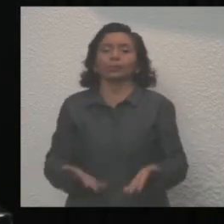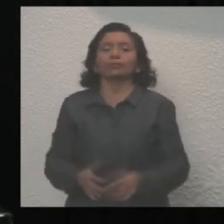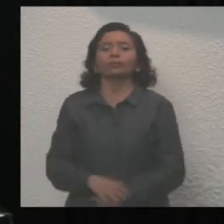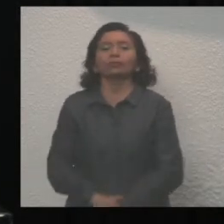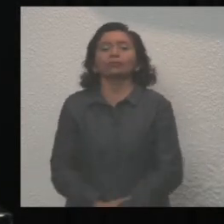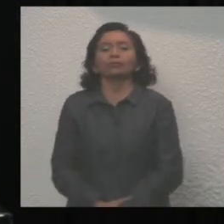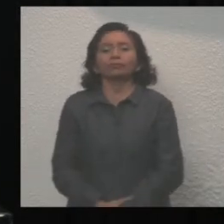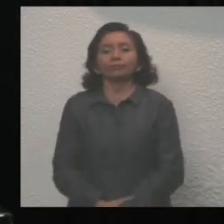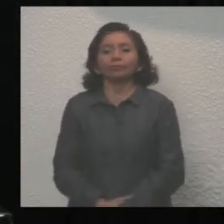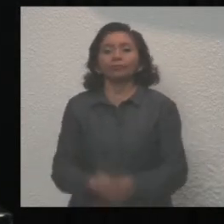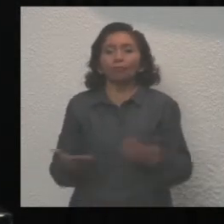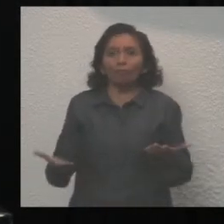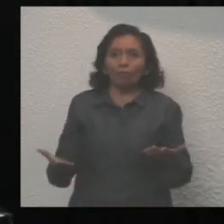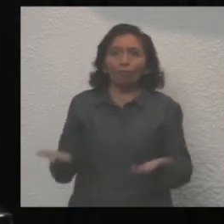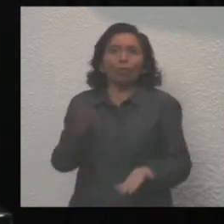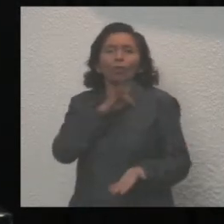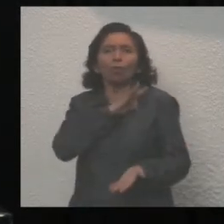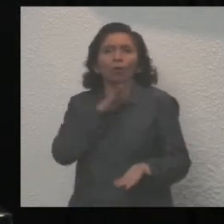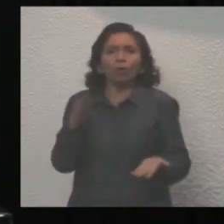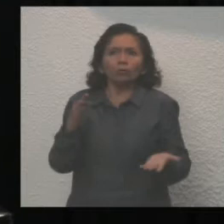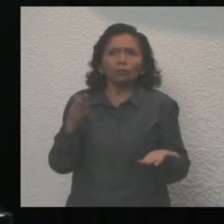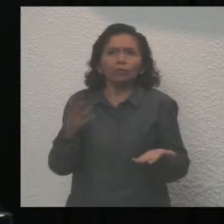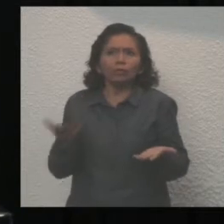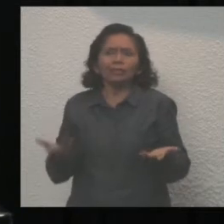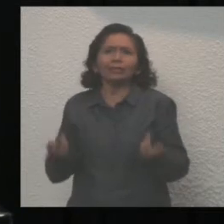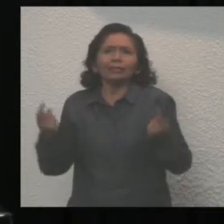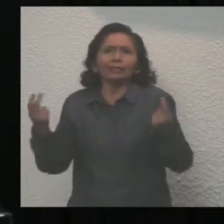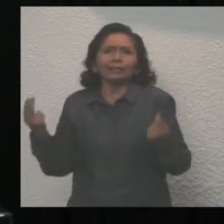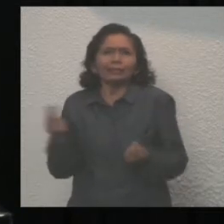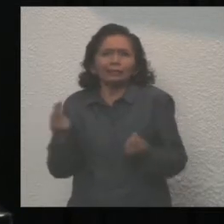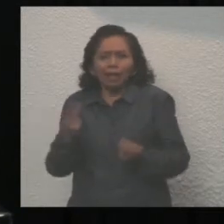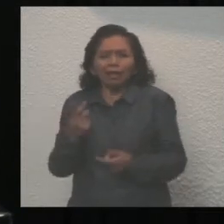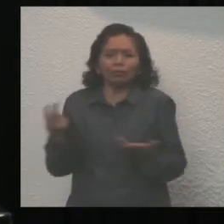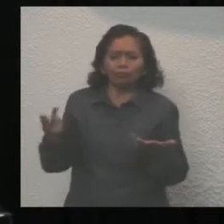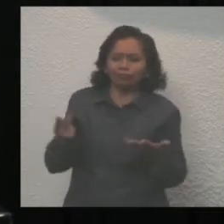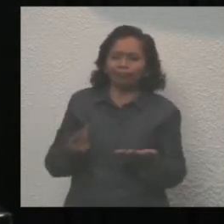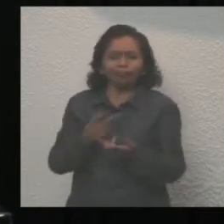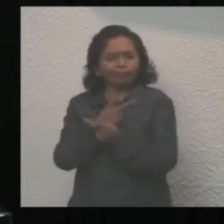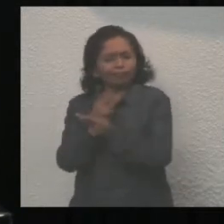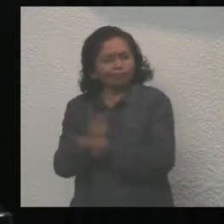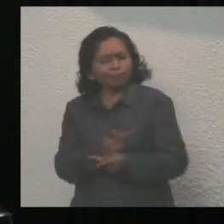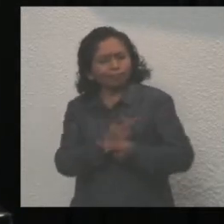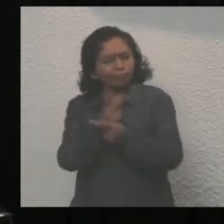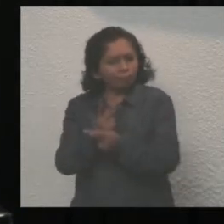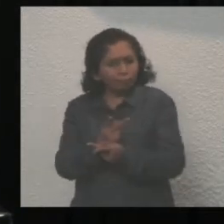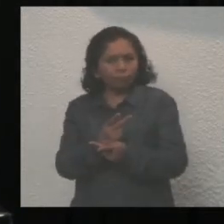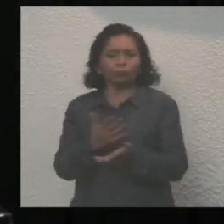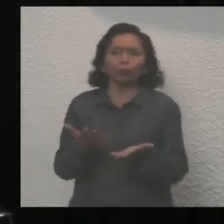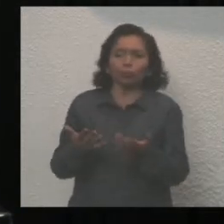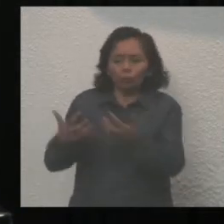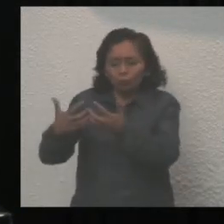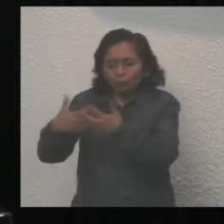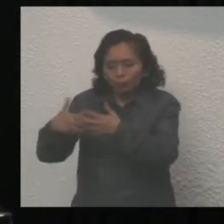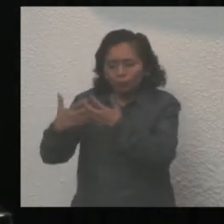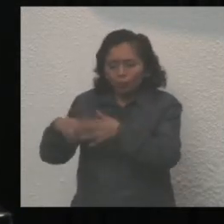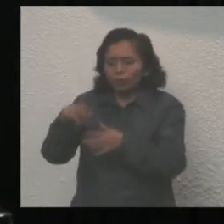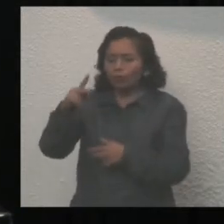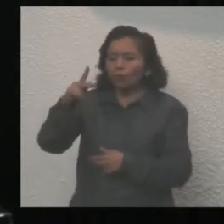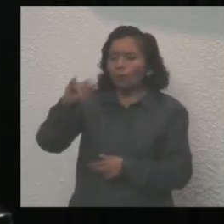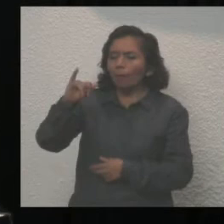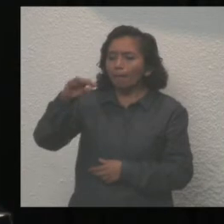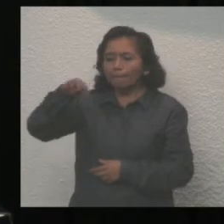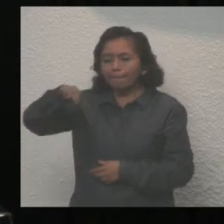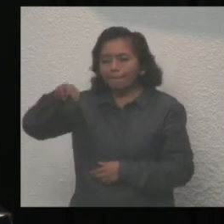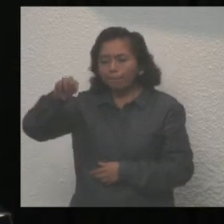pedimos que podamos tener una mayor tolerancia con los negocios pequeños, con las pymes que, insisto, se han tenido que